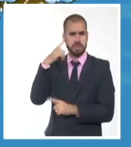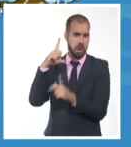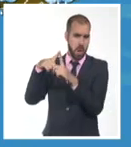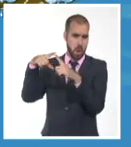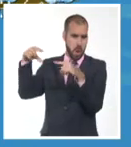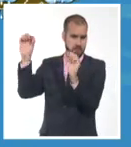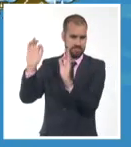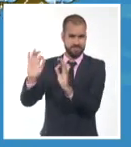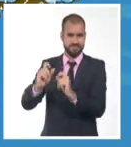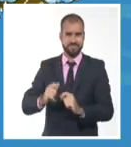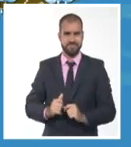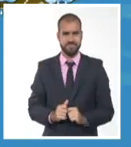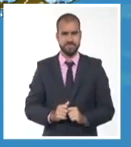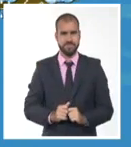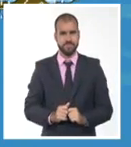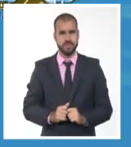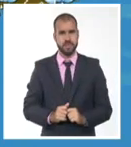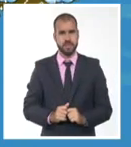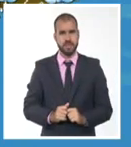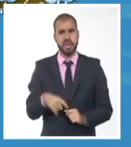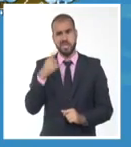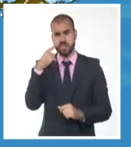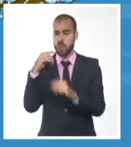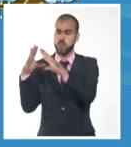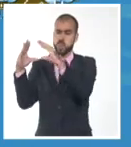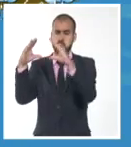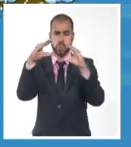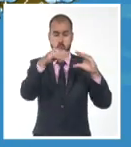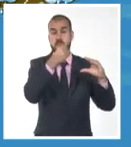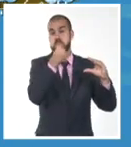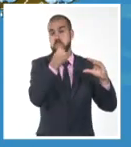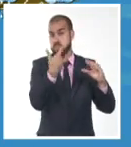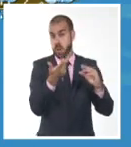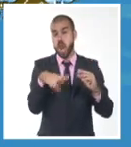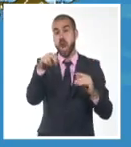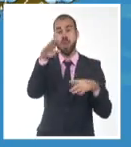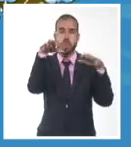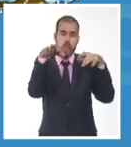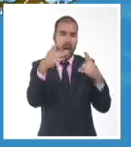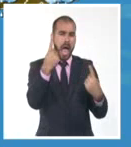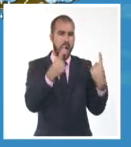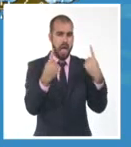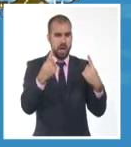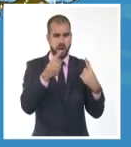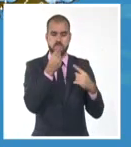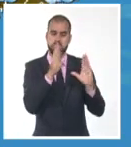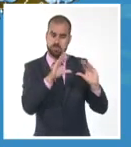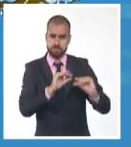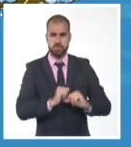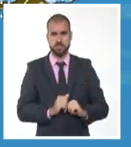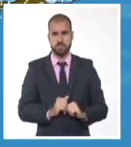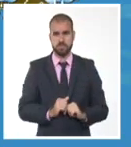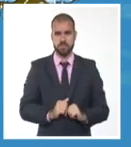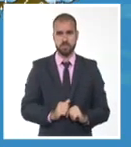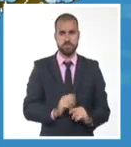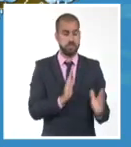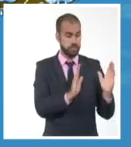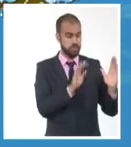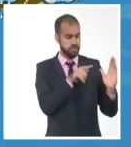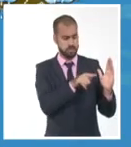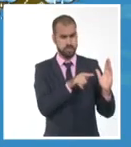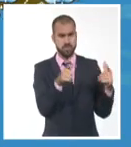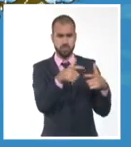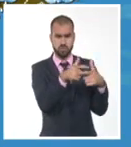el cielo parcialmente nublado en el resto del país. Les repito, pudiera llover en zonas de la costa norte durante la noche y para el oriente del país la mayor